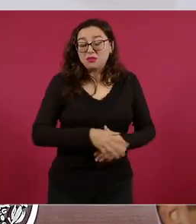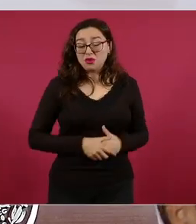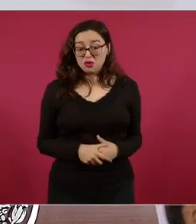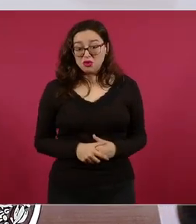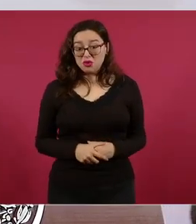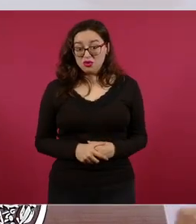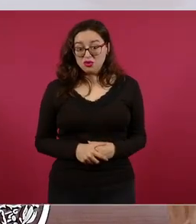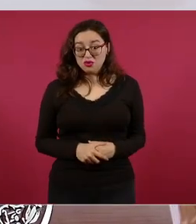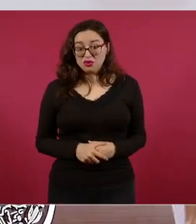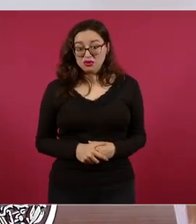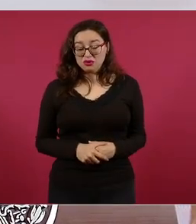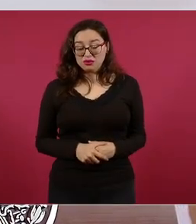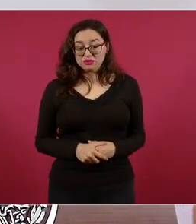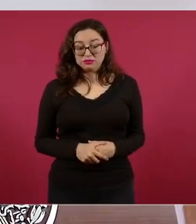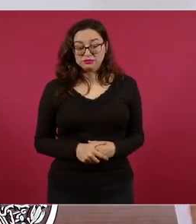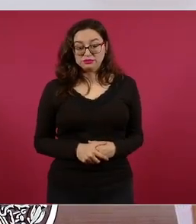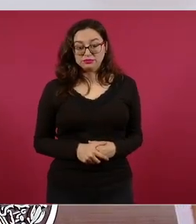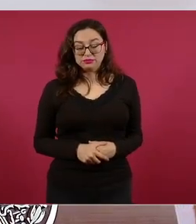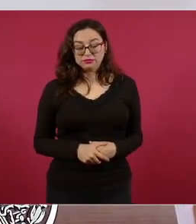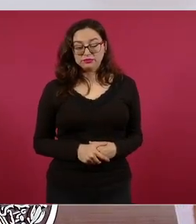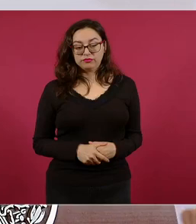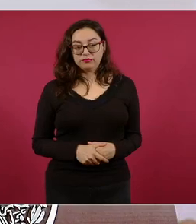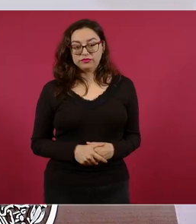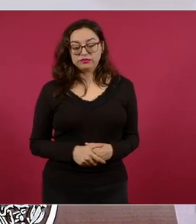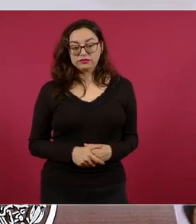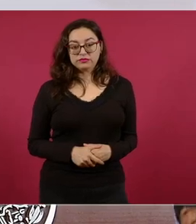entonces, sí